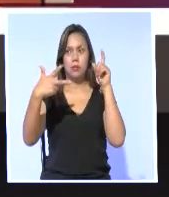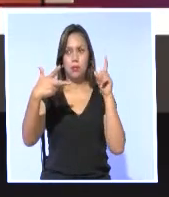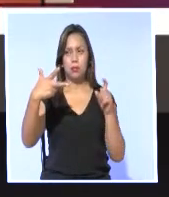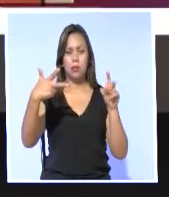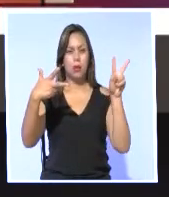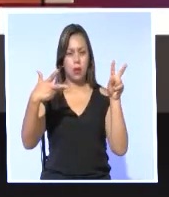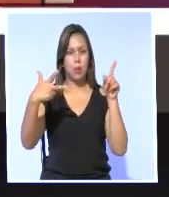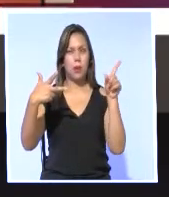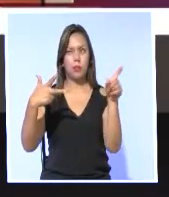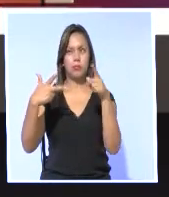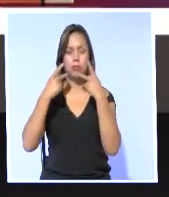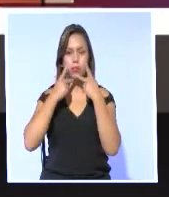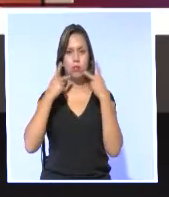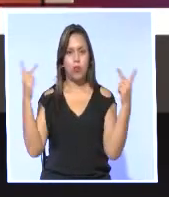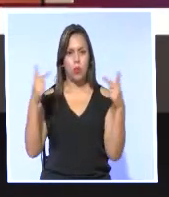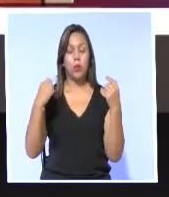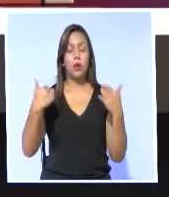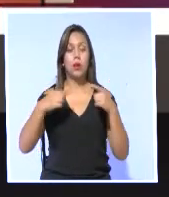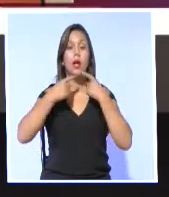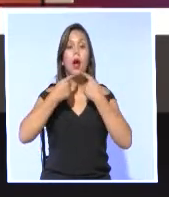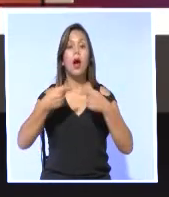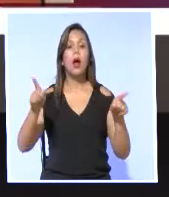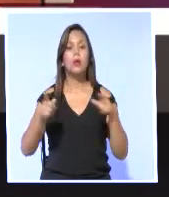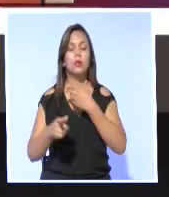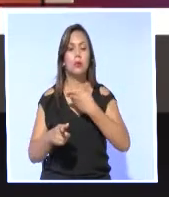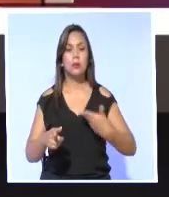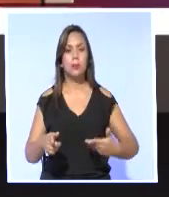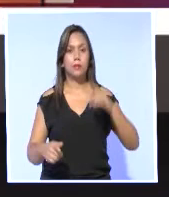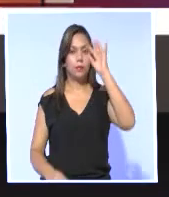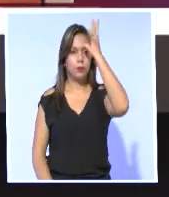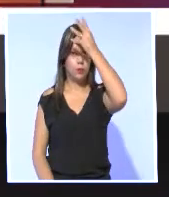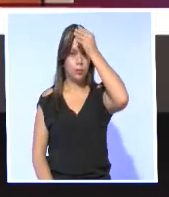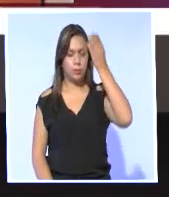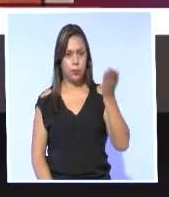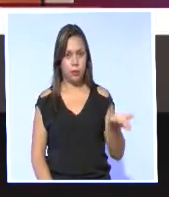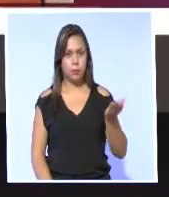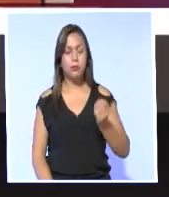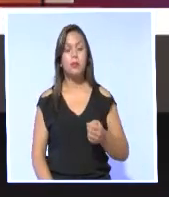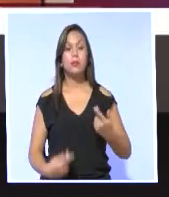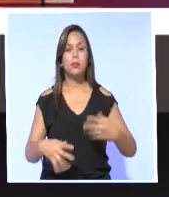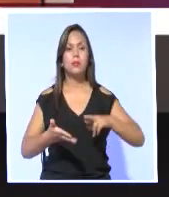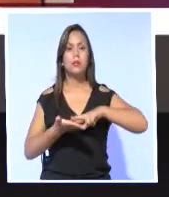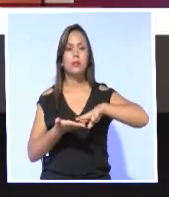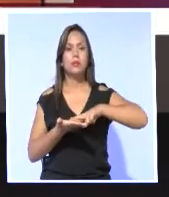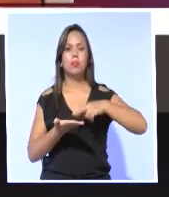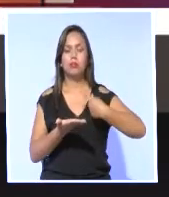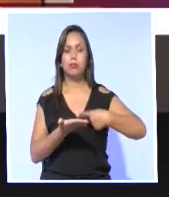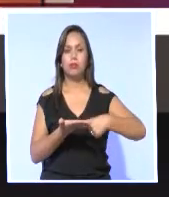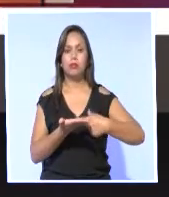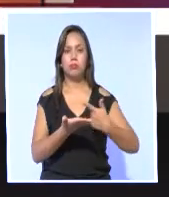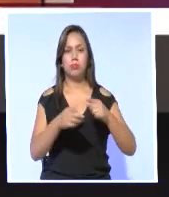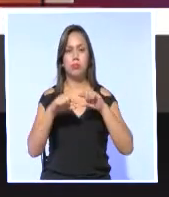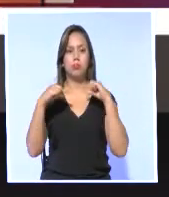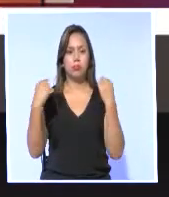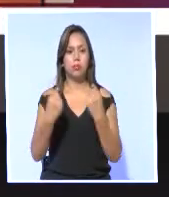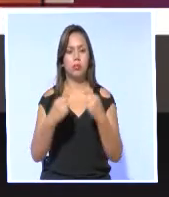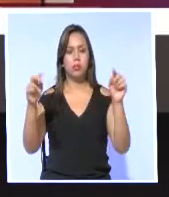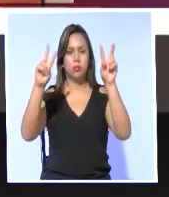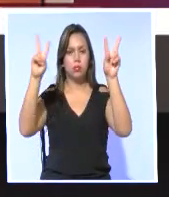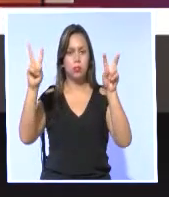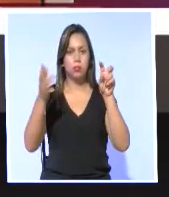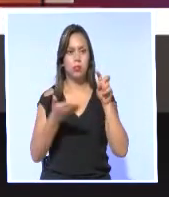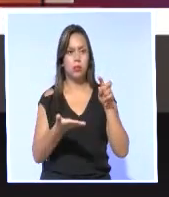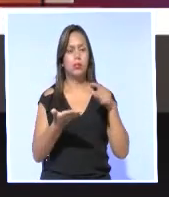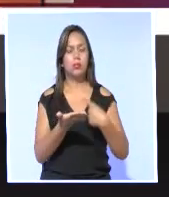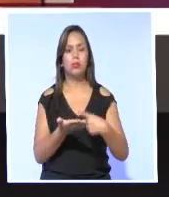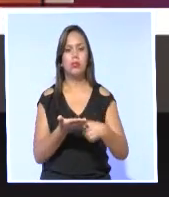consulta popular. Así lo anunció el presidente de la Asamblea Nacional, José Serrano, tras la reunión que mantuvo la bancada legislativa del movimiento